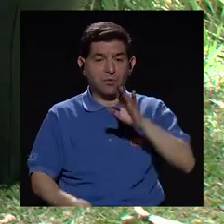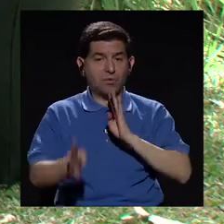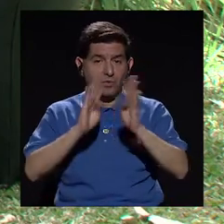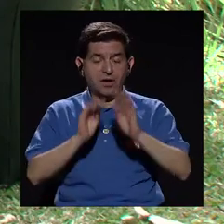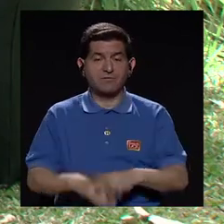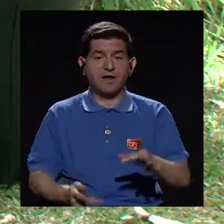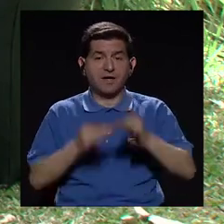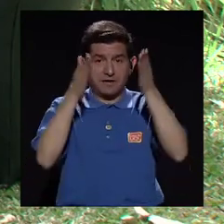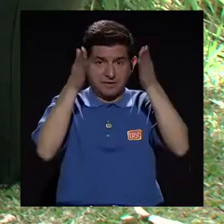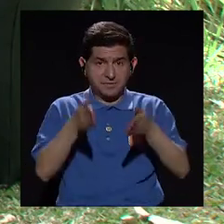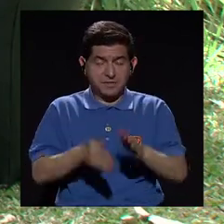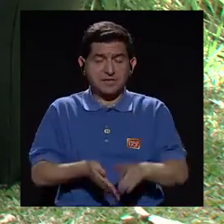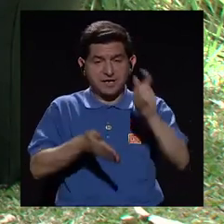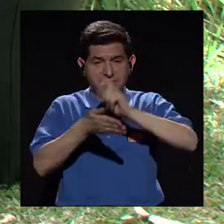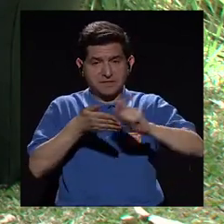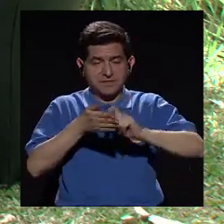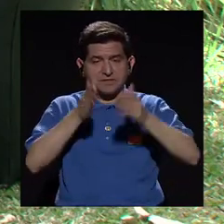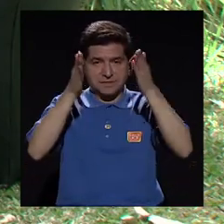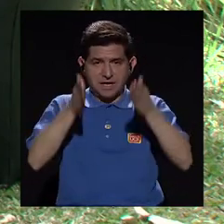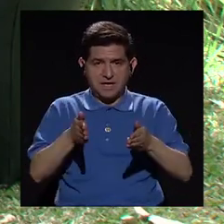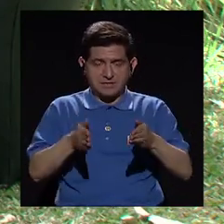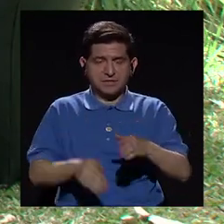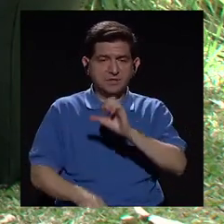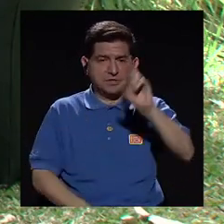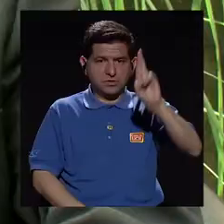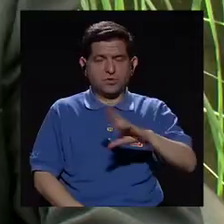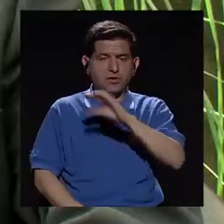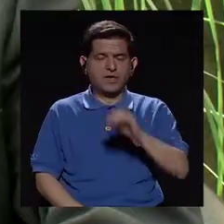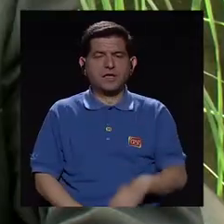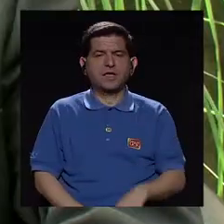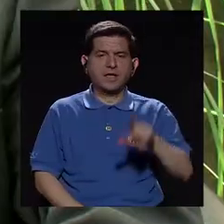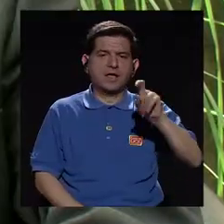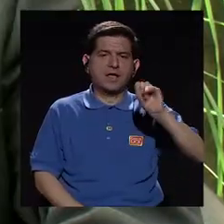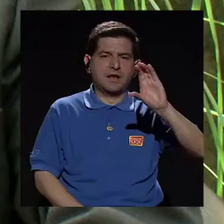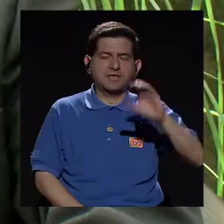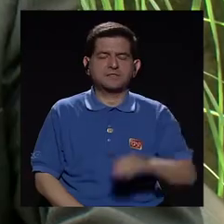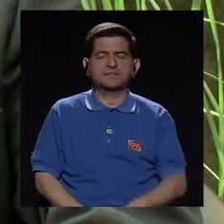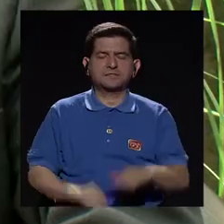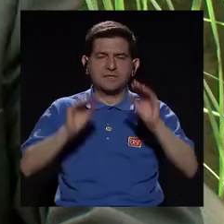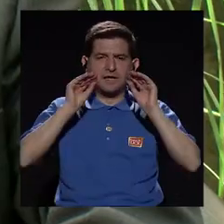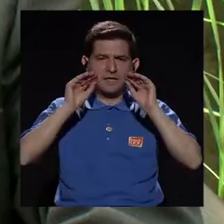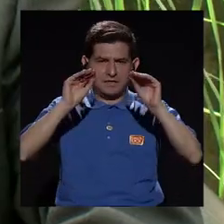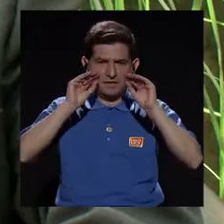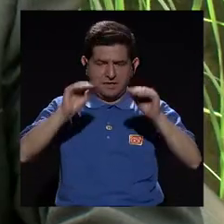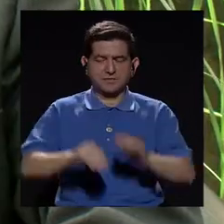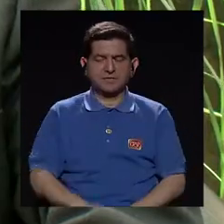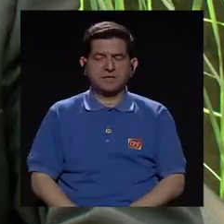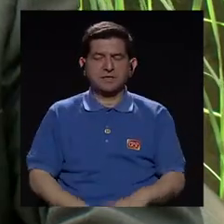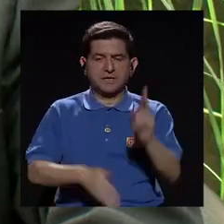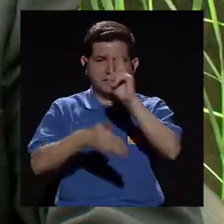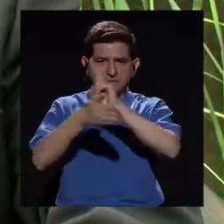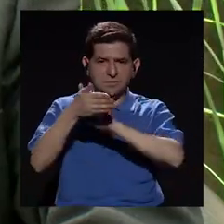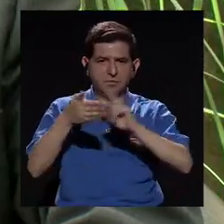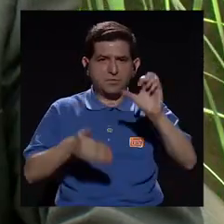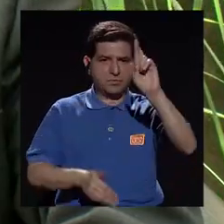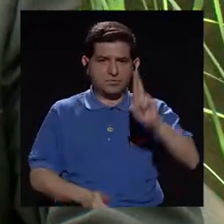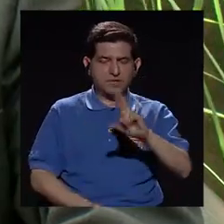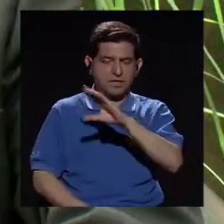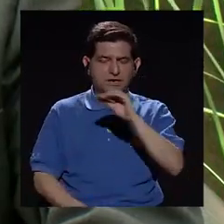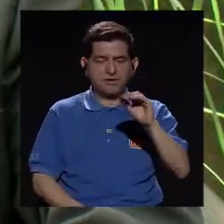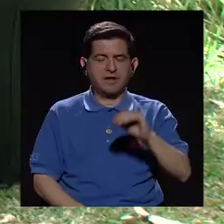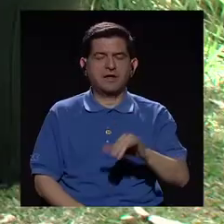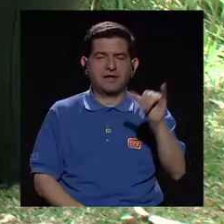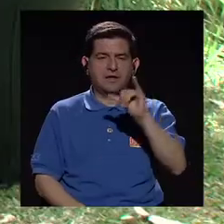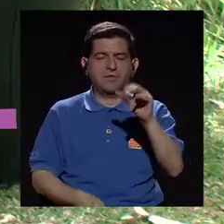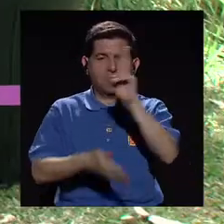estamos conversando con el especialista, el escritor costarricense, licenciado en pedagogía por la Universidad de Costa Rica y también máster en literatura de la Universidad